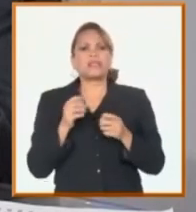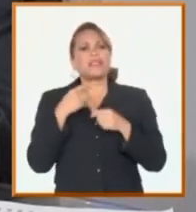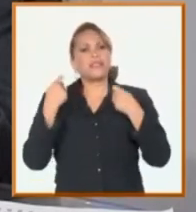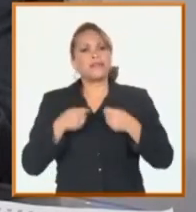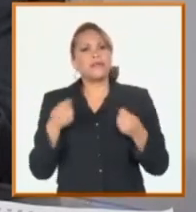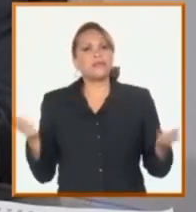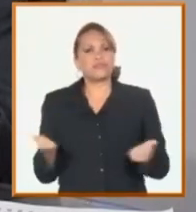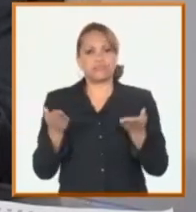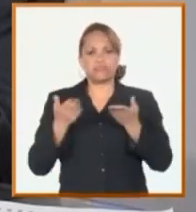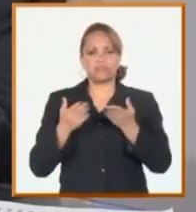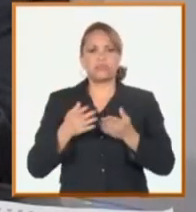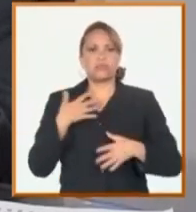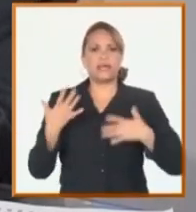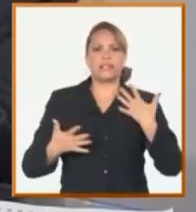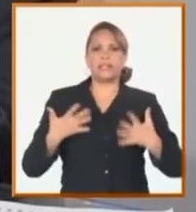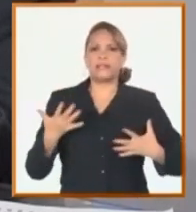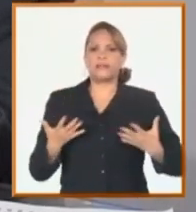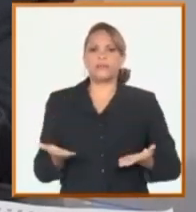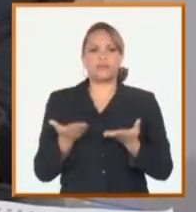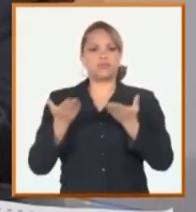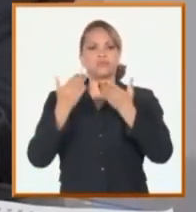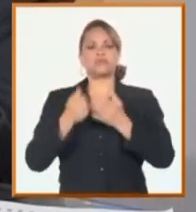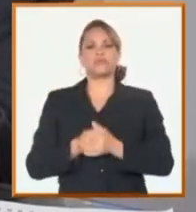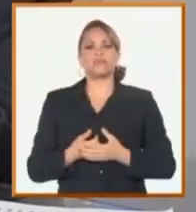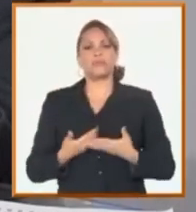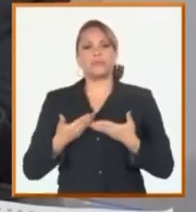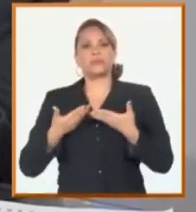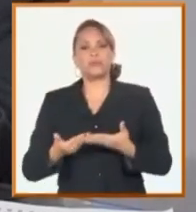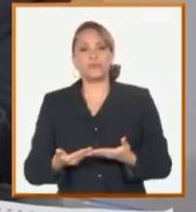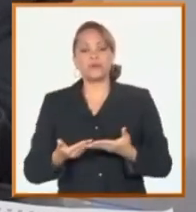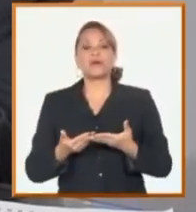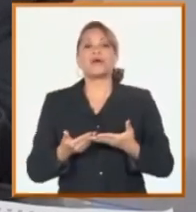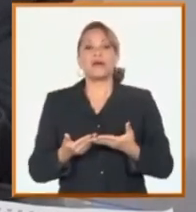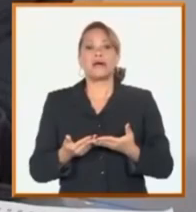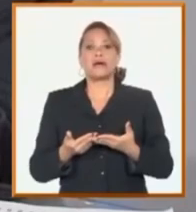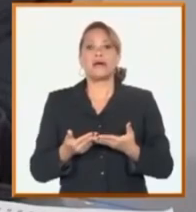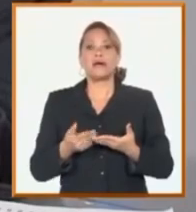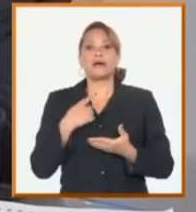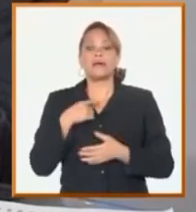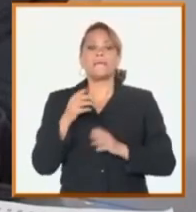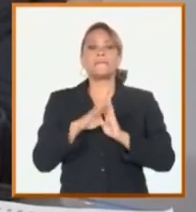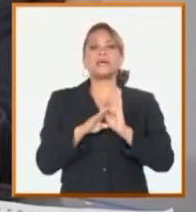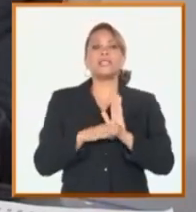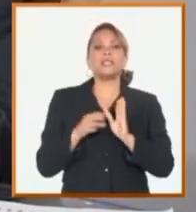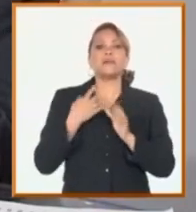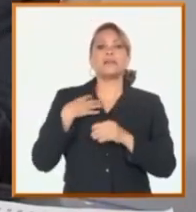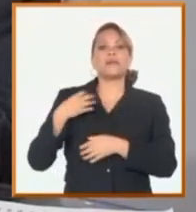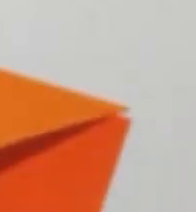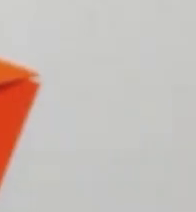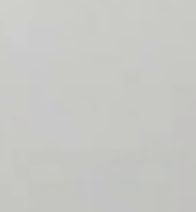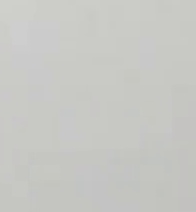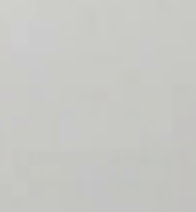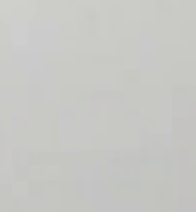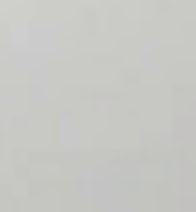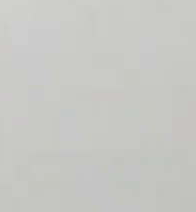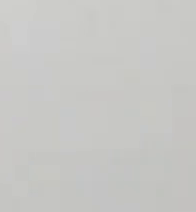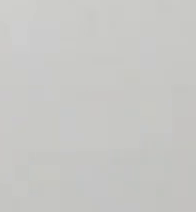todo lo contrario, con optimismo, mucho menos con medidas que nos conduzcan a abandonar el socialismo o la justicia social.